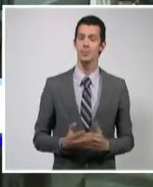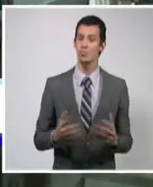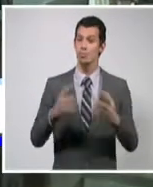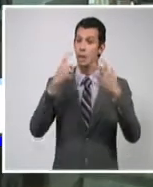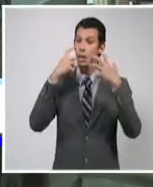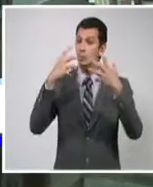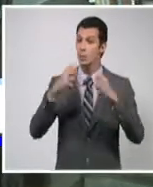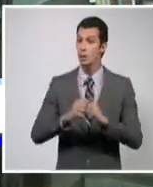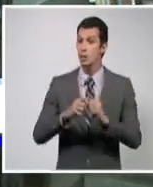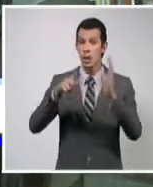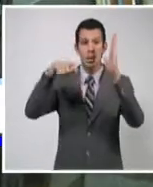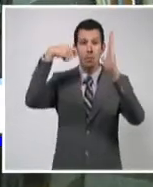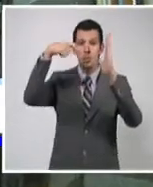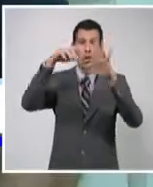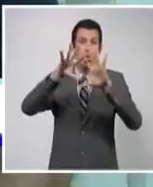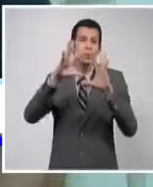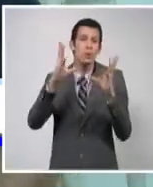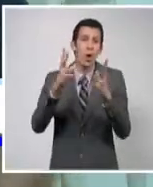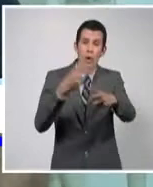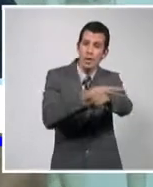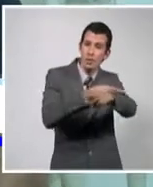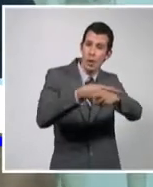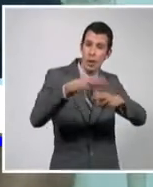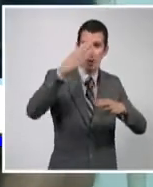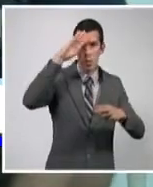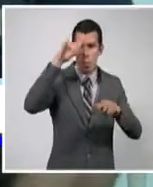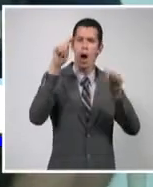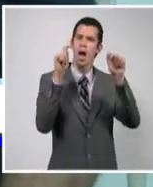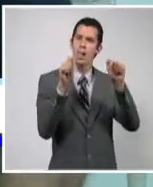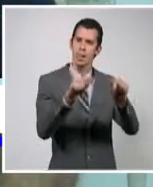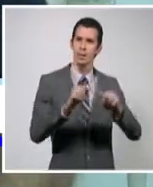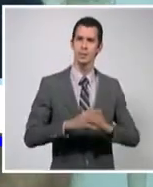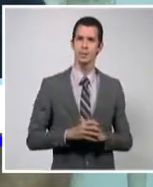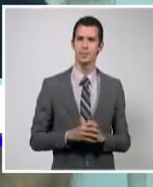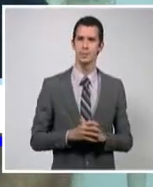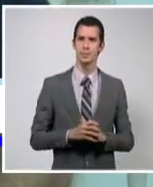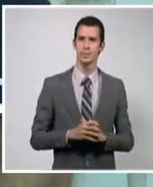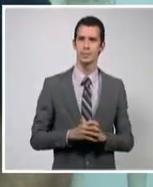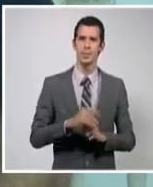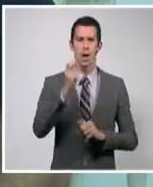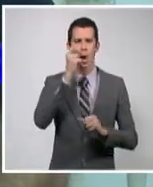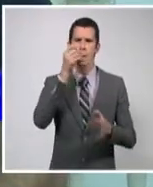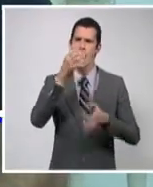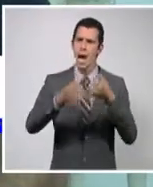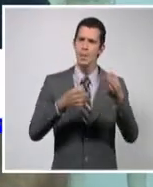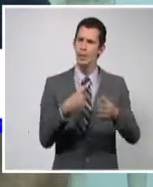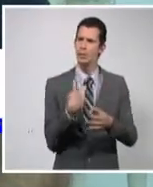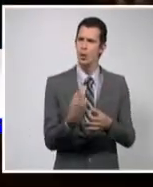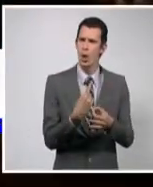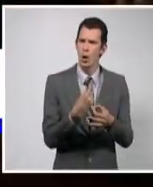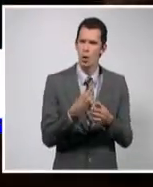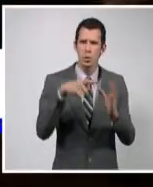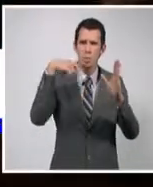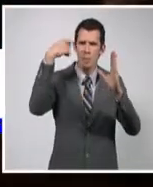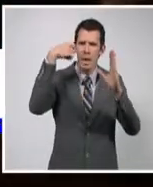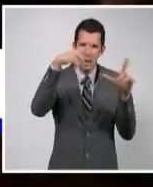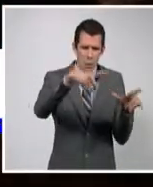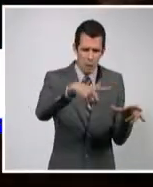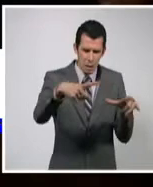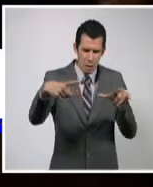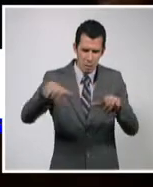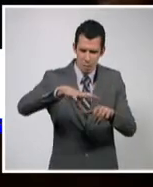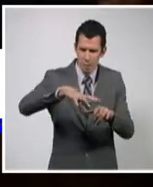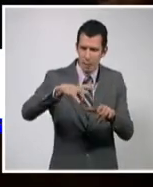nacional y a nuestra cultura. Han sido restaurados cuatro clásicos de Tomás Gutiérrez Alea, de la arometaja de ficción y un